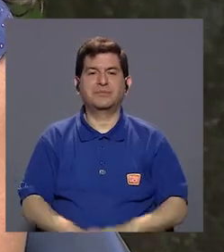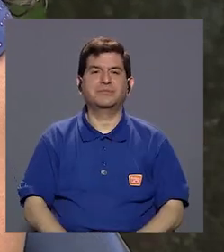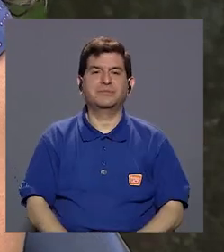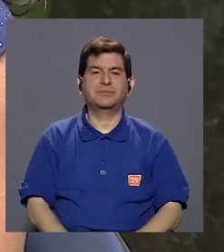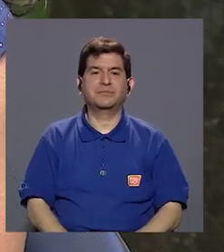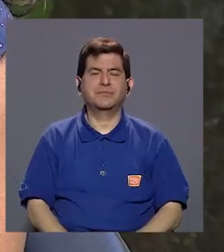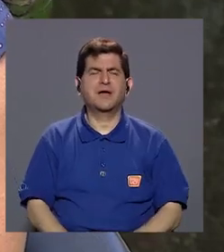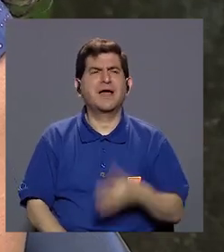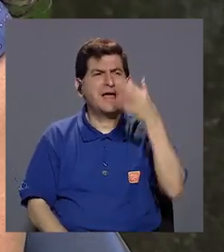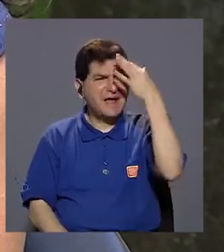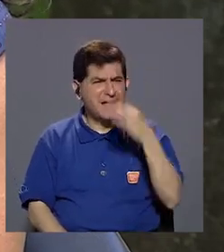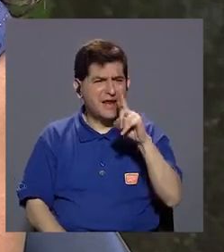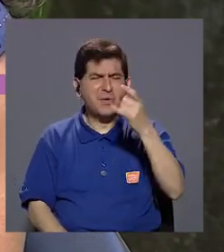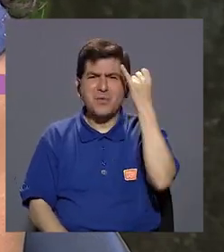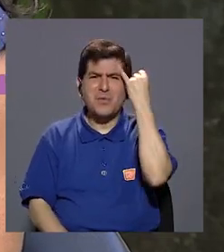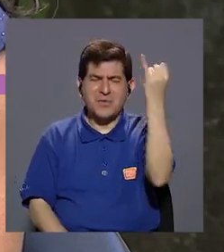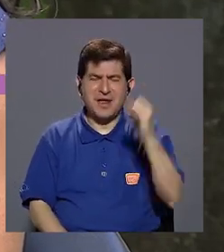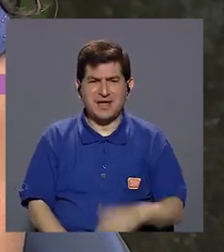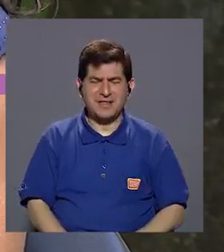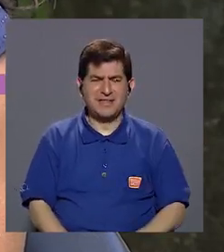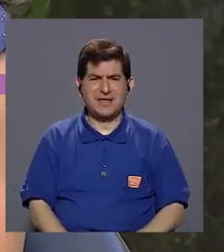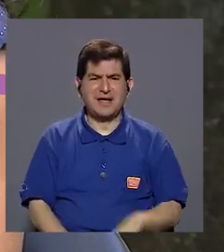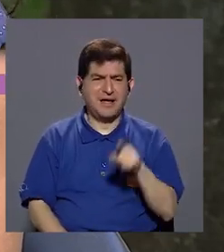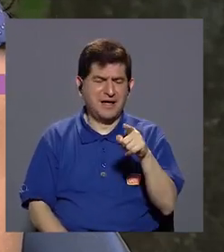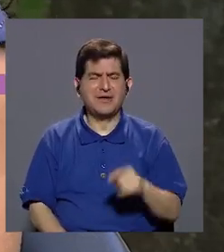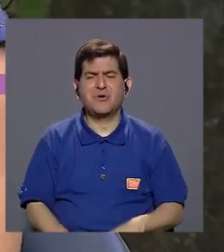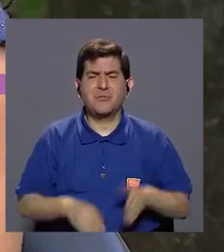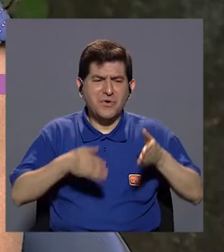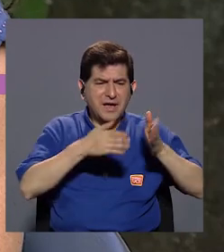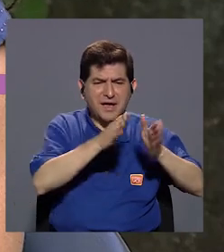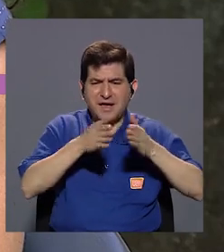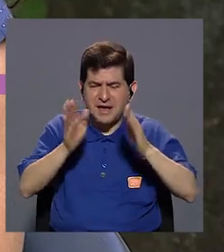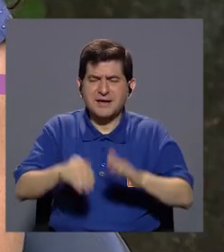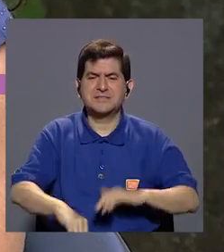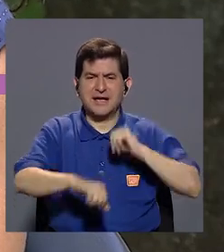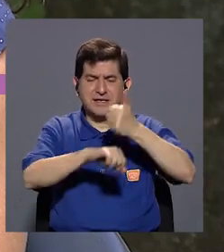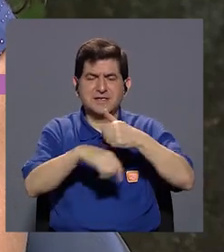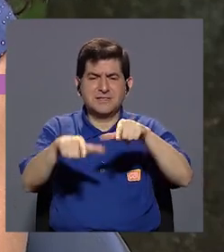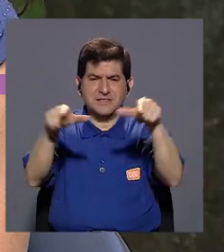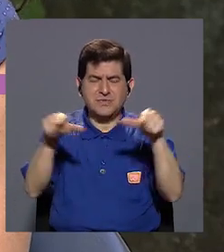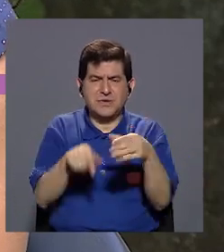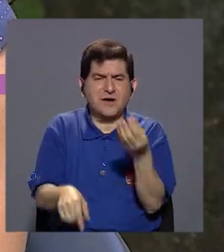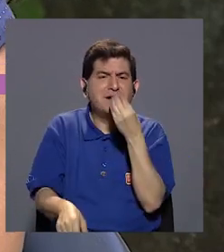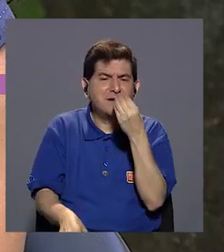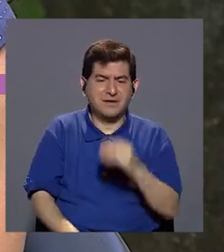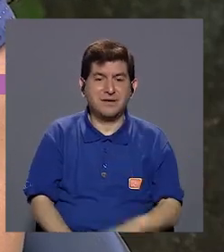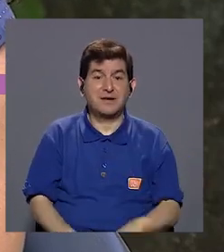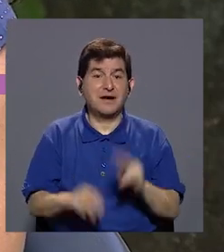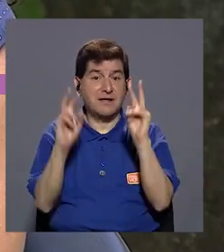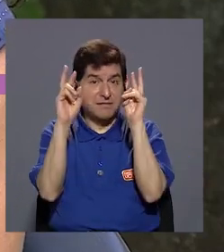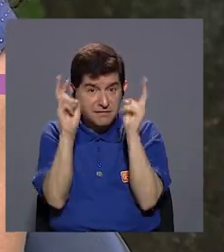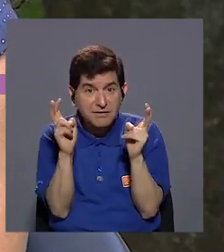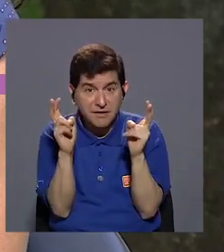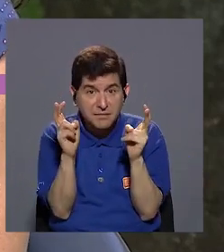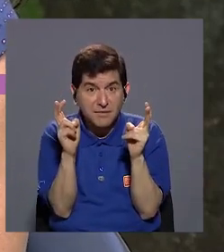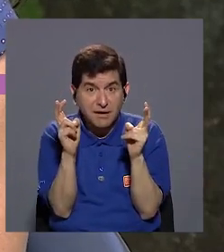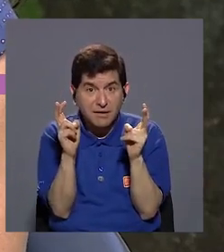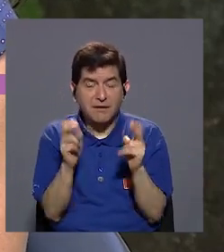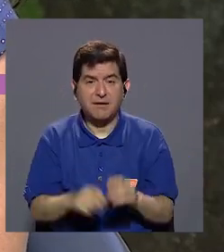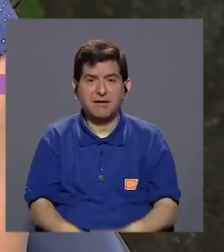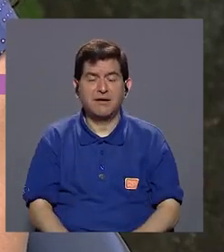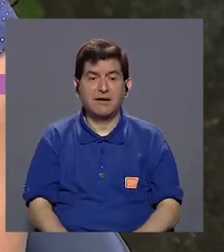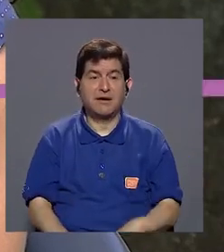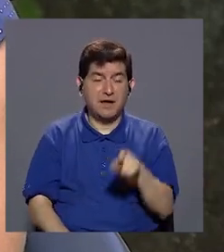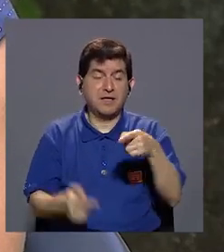Porque incluso hubo, creo que, una iniciativa de poner comederos en las calles, ¿verdad? Y un tema fue ese, ¿verdad?